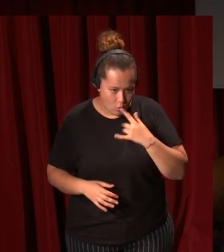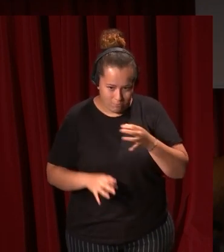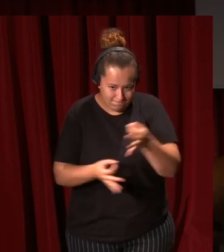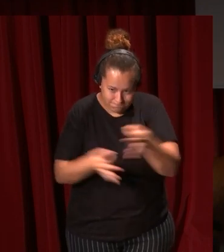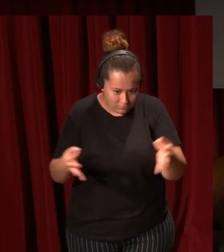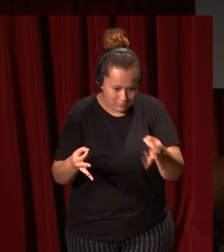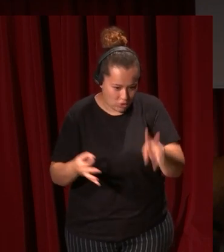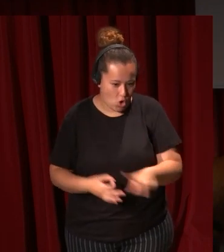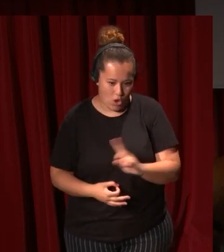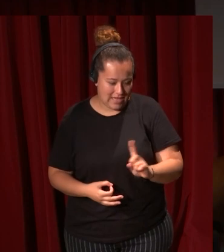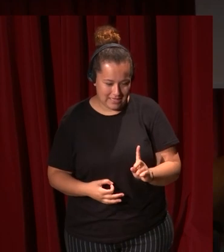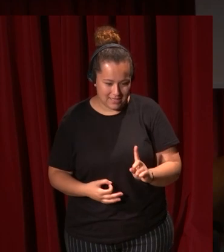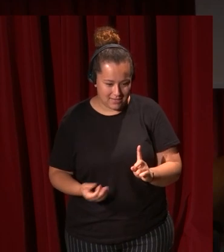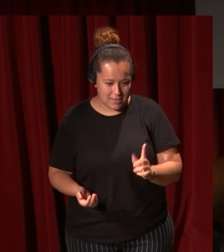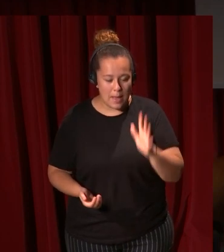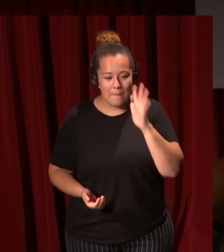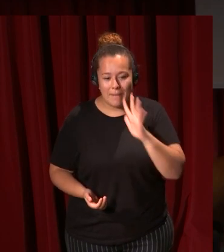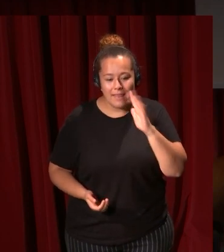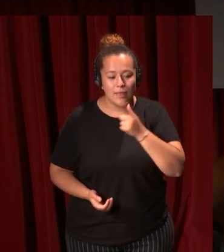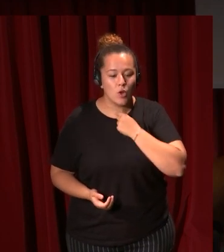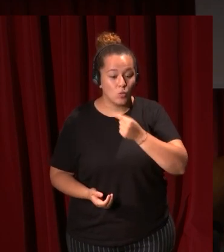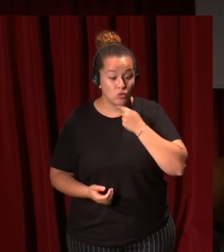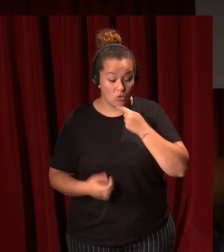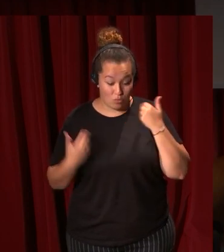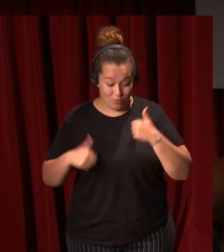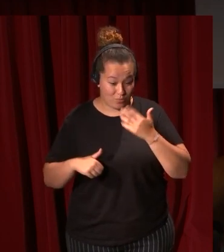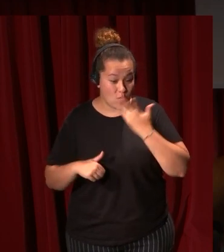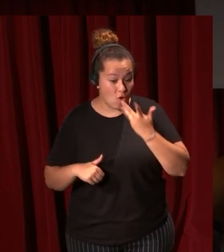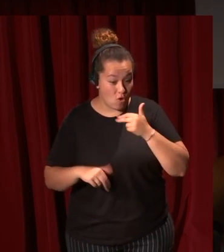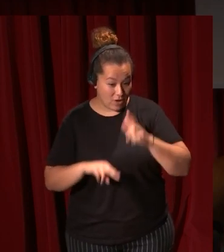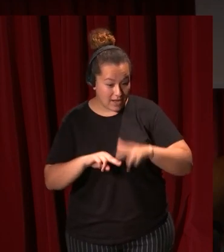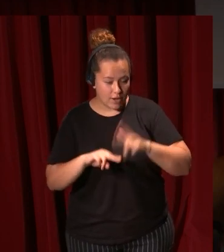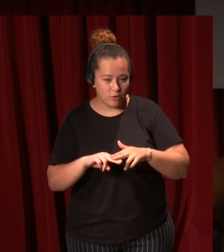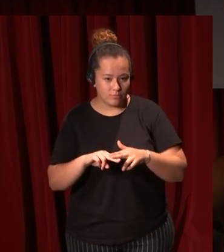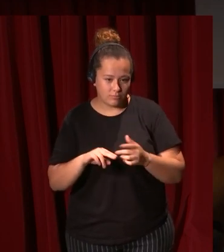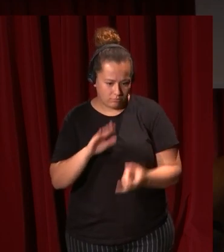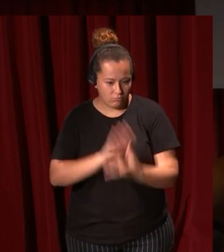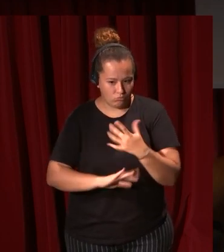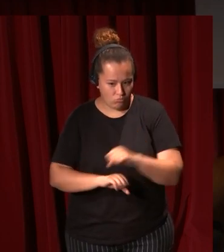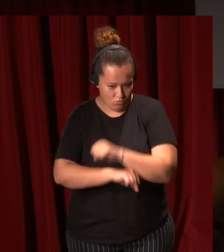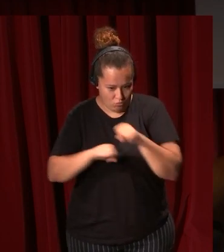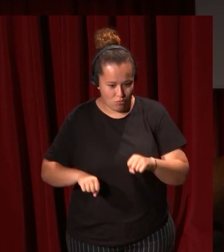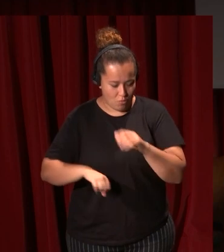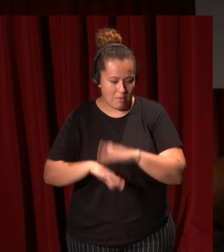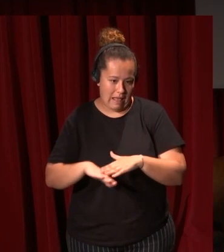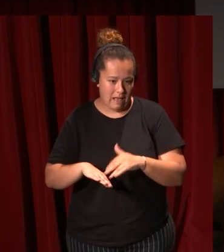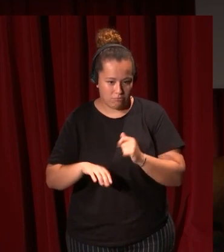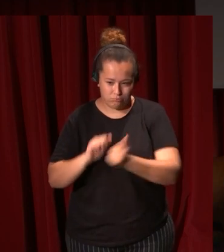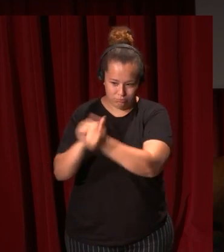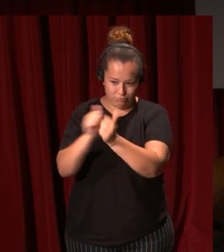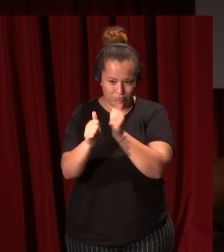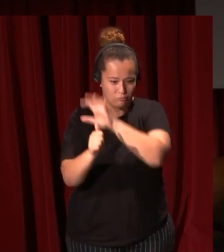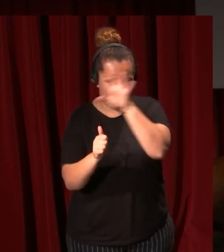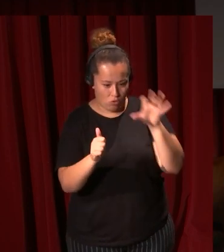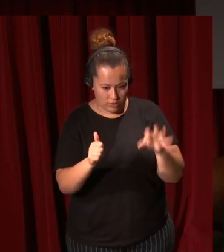que la moda, el gusto por el negro surge con suficiente fuerza como para ser imitado en otros lugares,